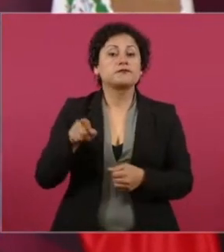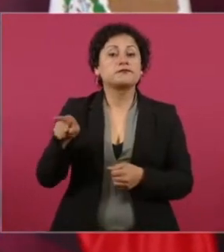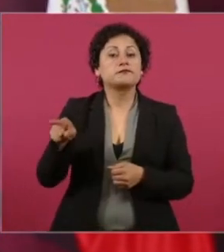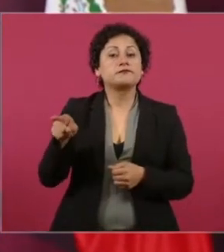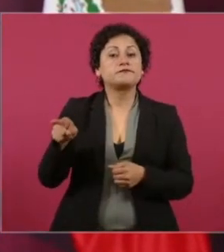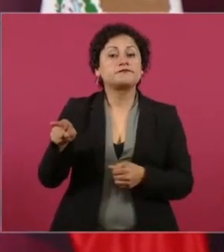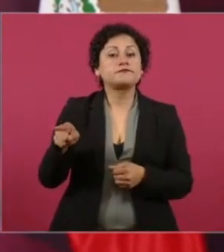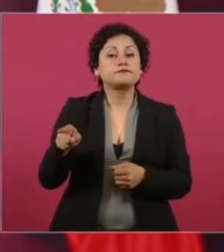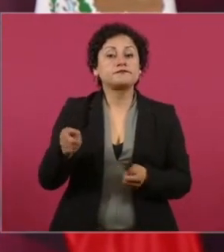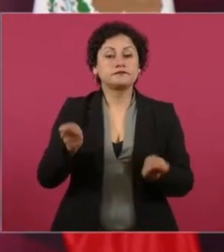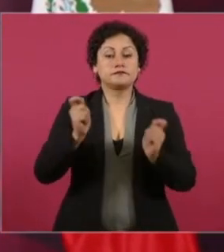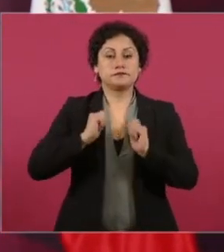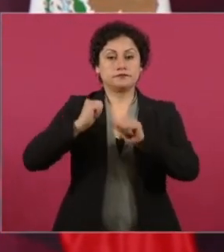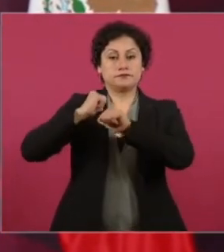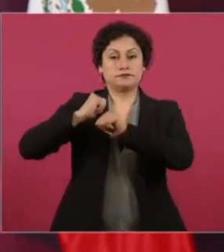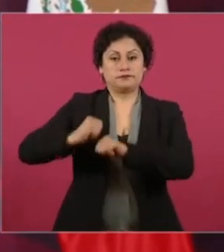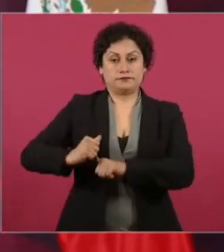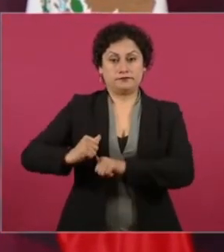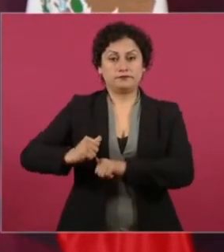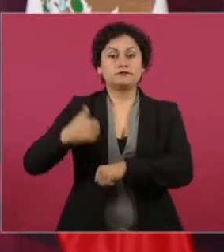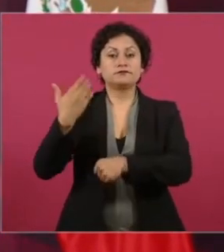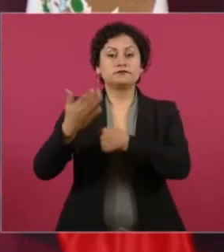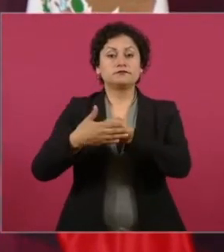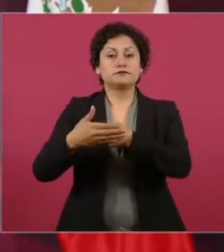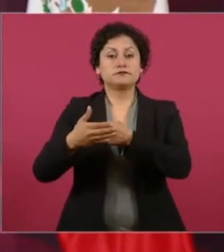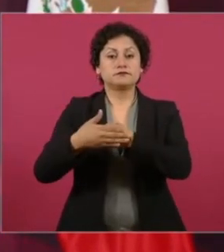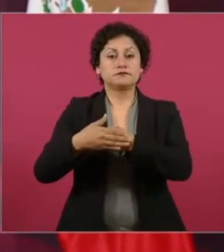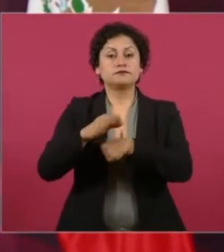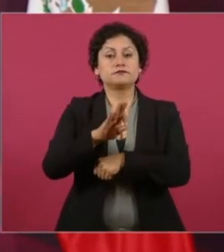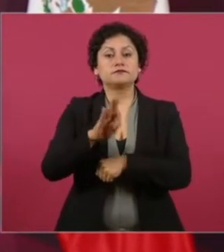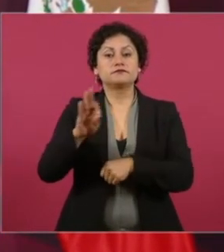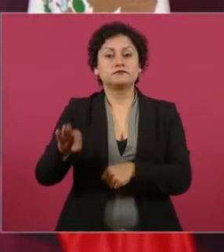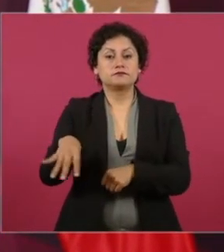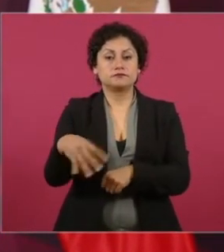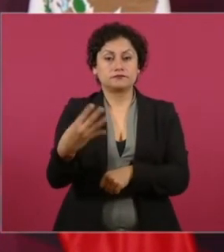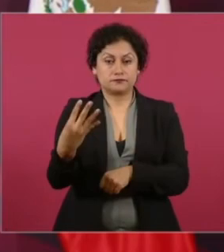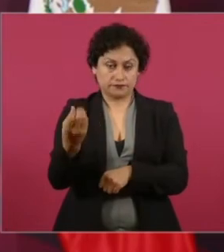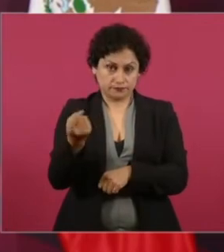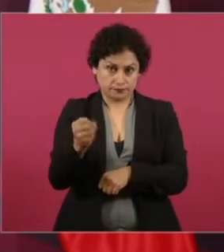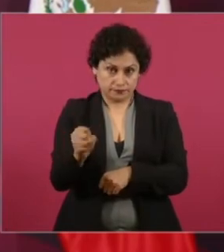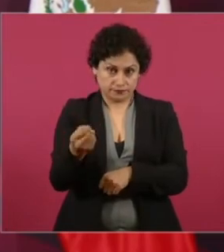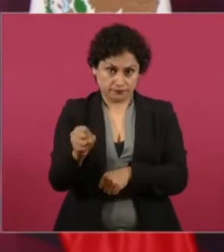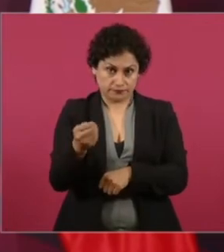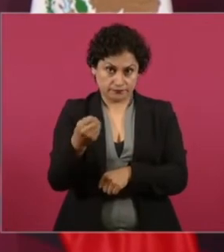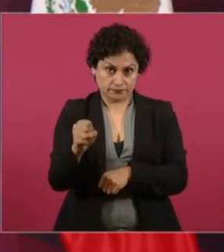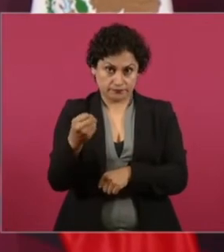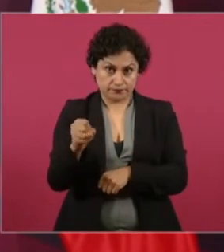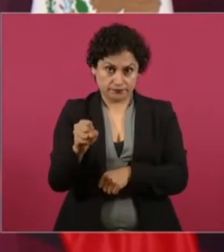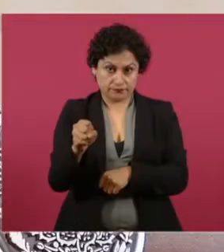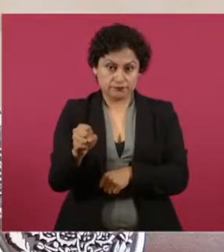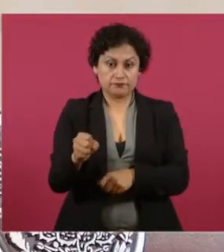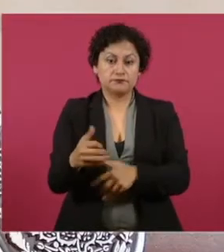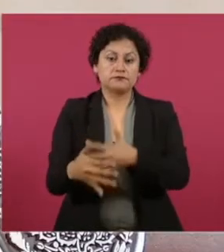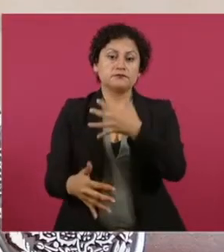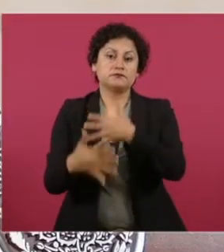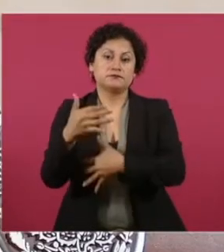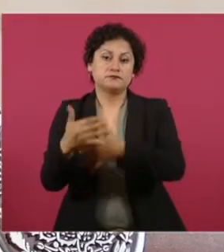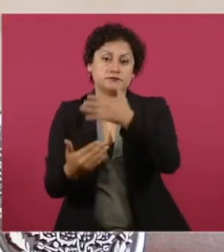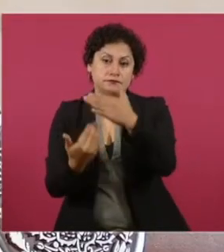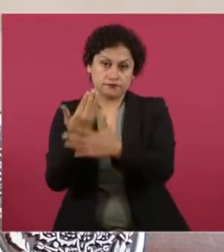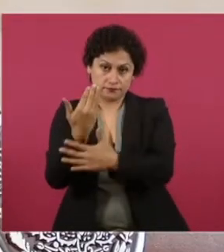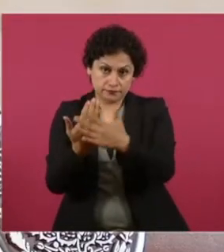el día 14 por la tarde, el 15 de la mañana,